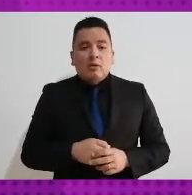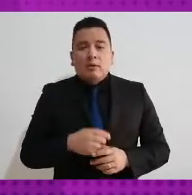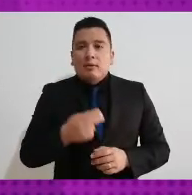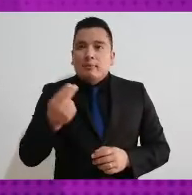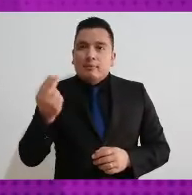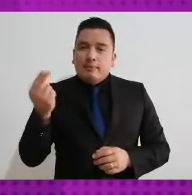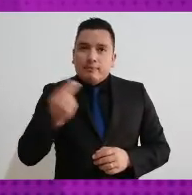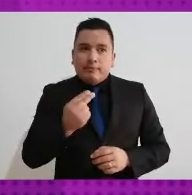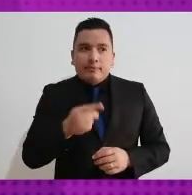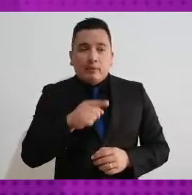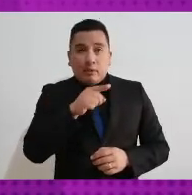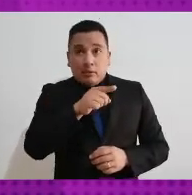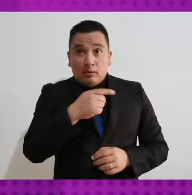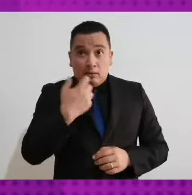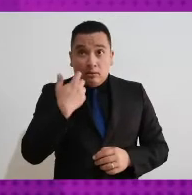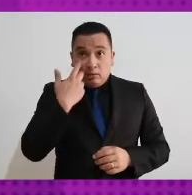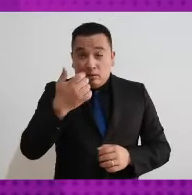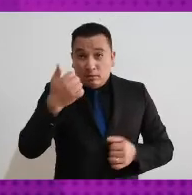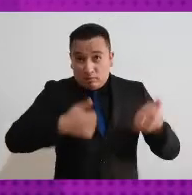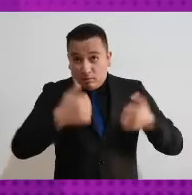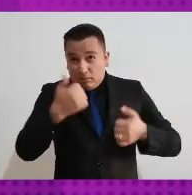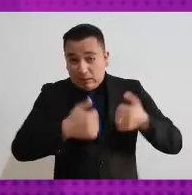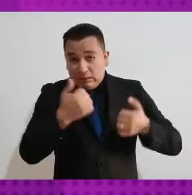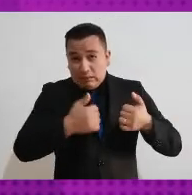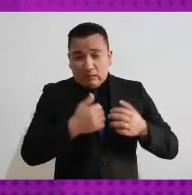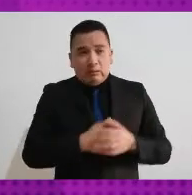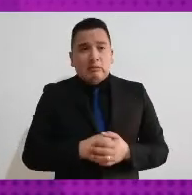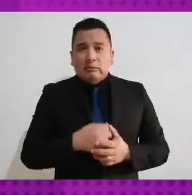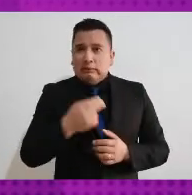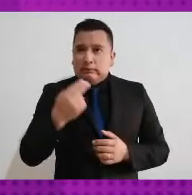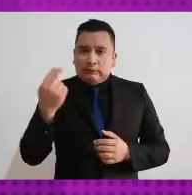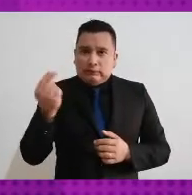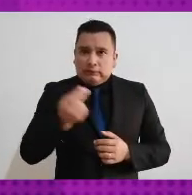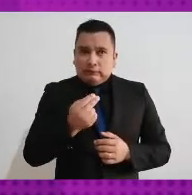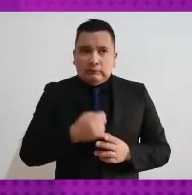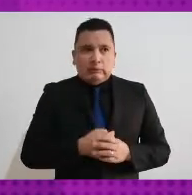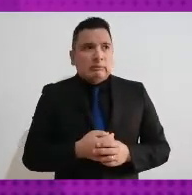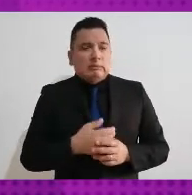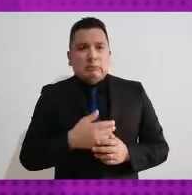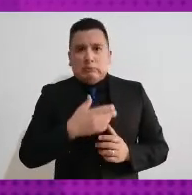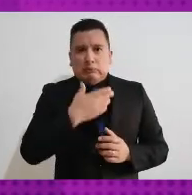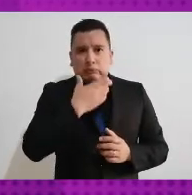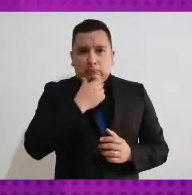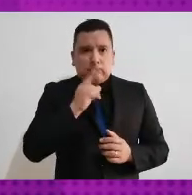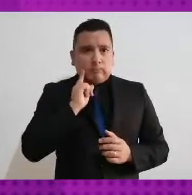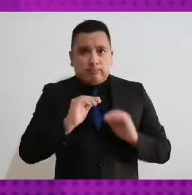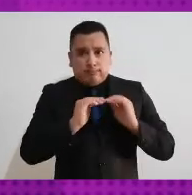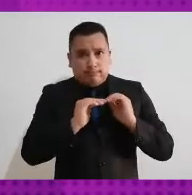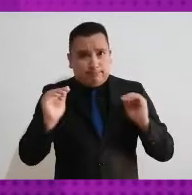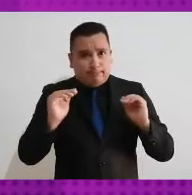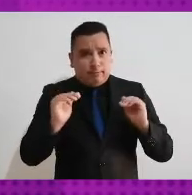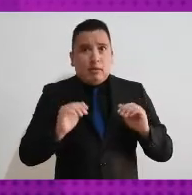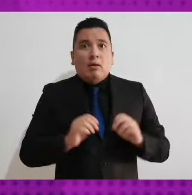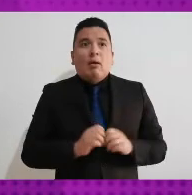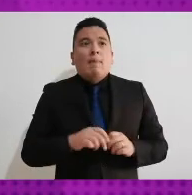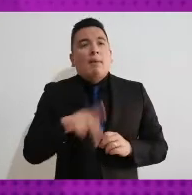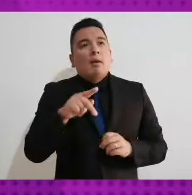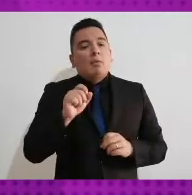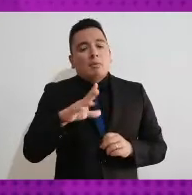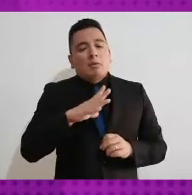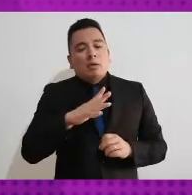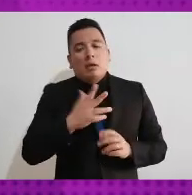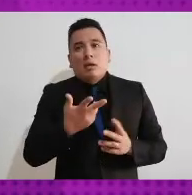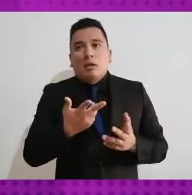fórmulas homogéneas, abrimos la posibilidad de que se postularan fórmulas mixtas. Esto es bien relevante porque recordarás que tuvimos